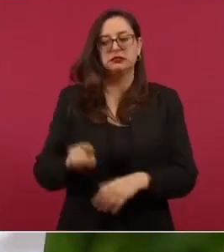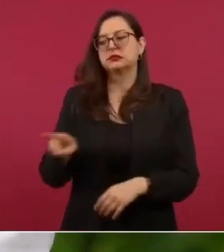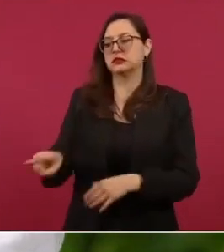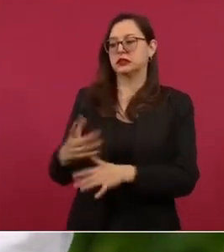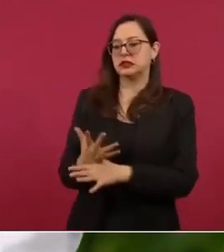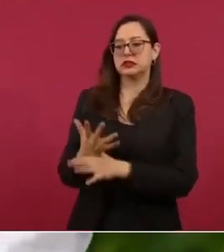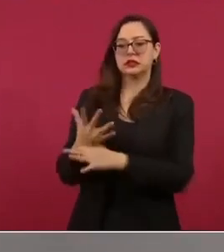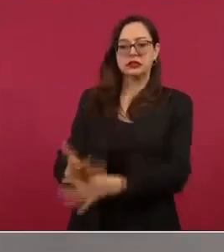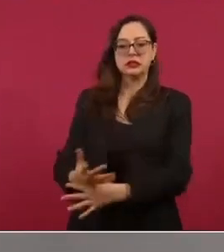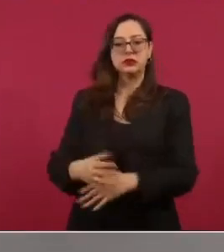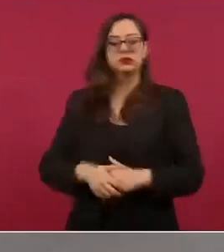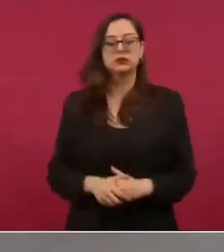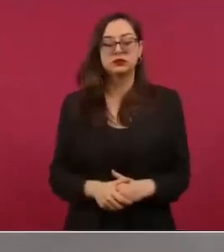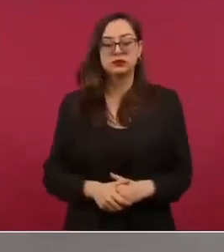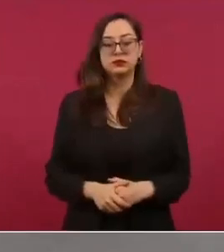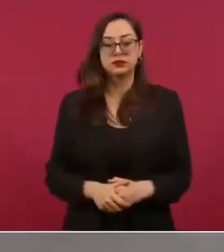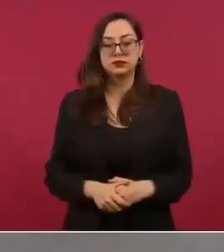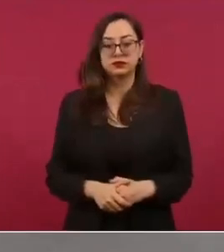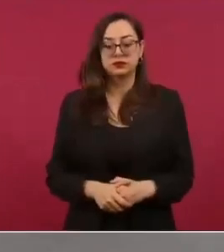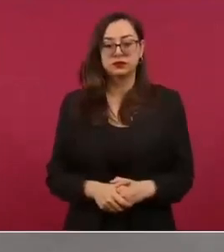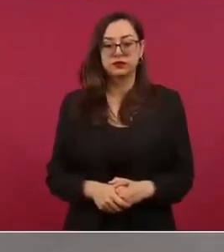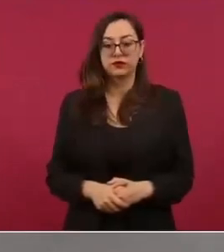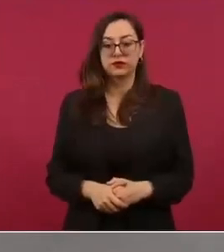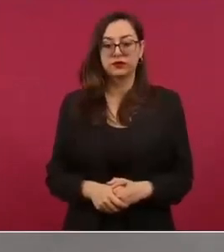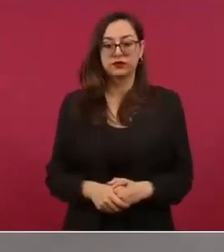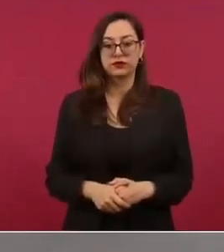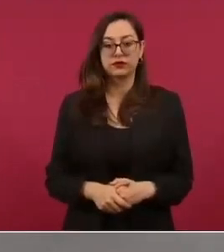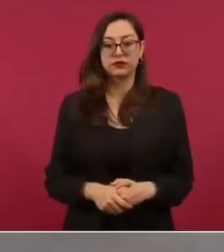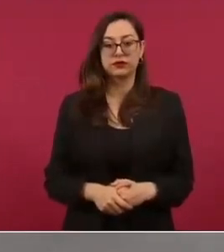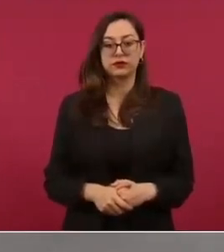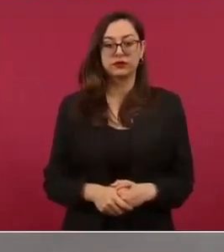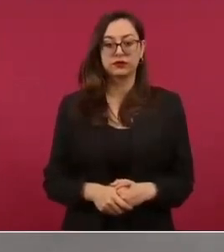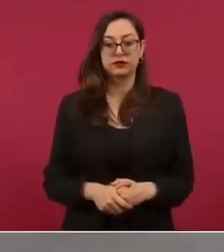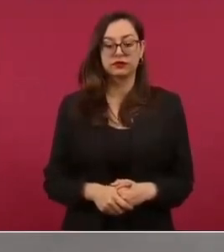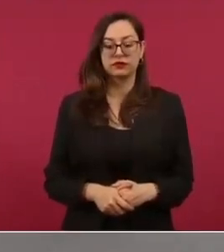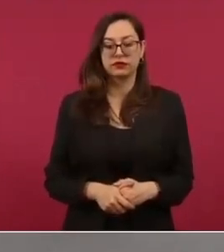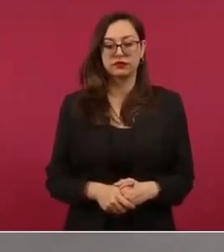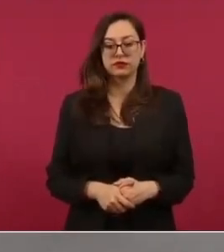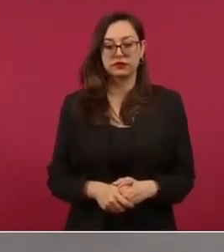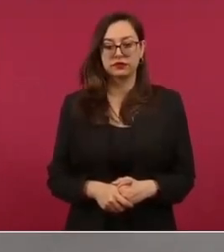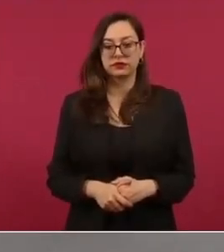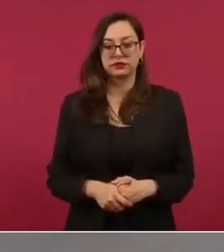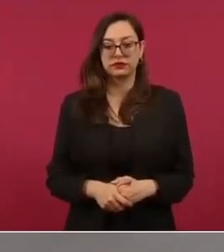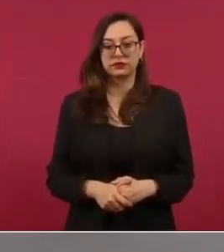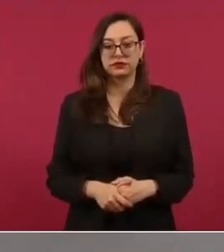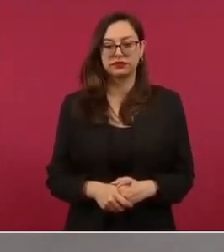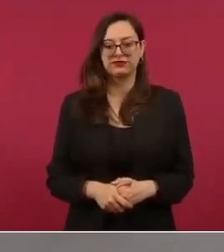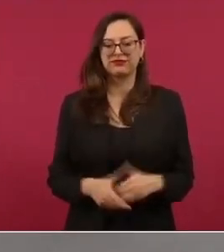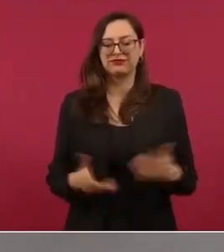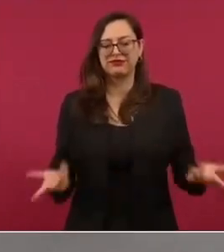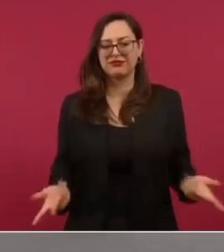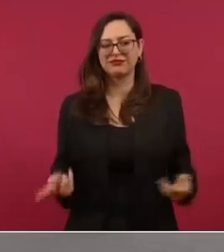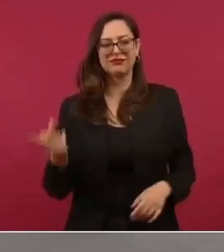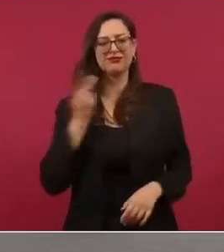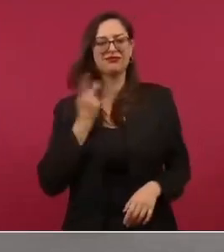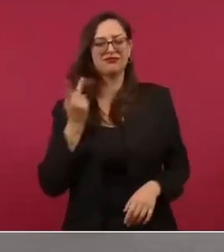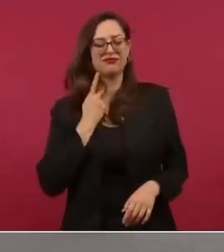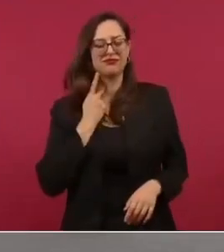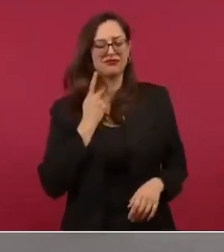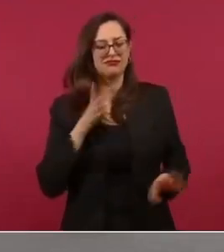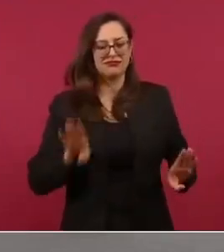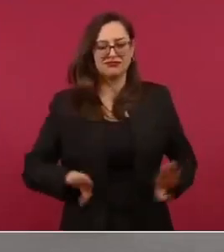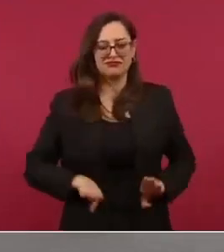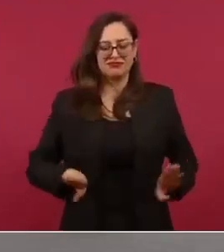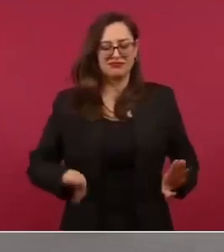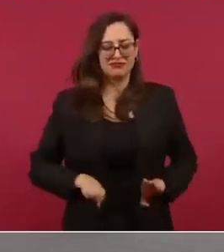que le mortificaba conocer ser el verdadero fondo moral de muchos servidores públicos